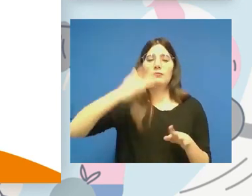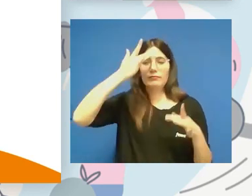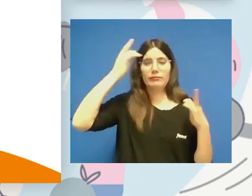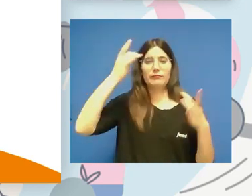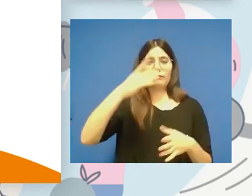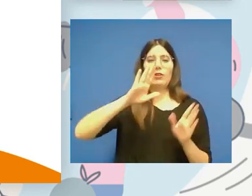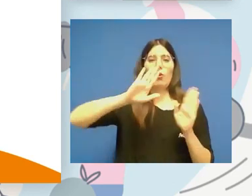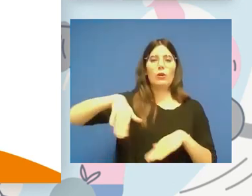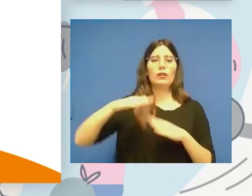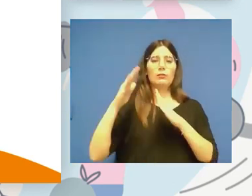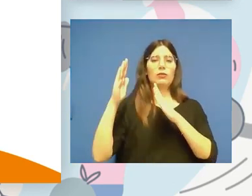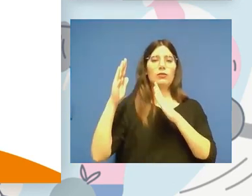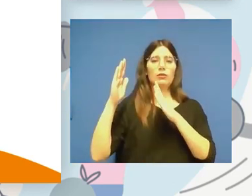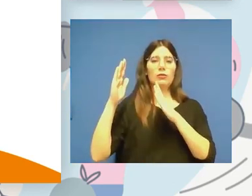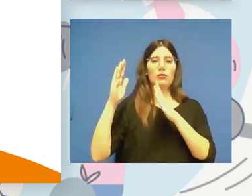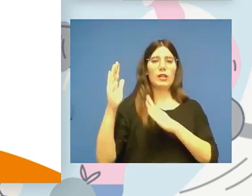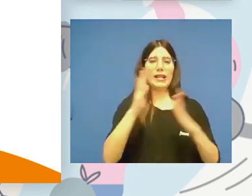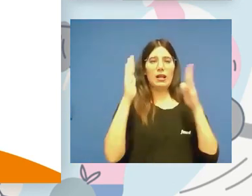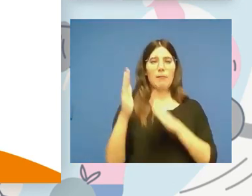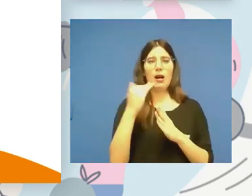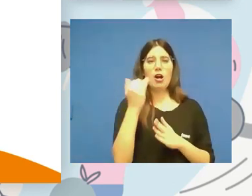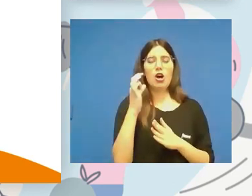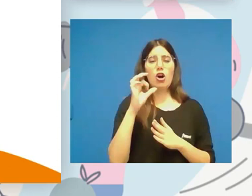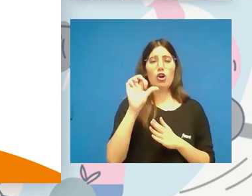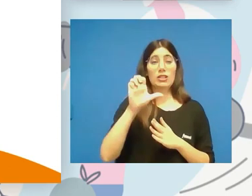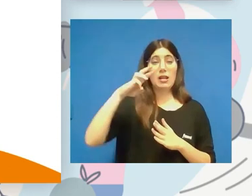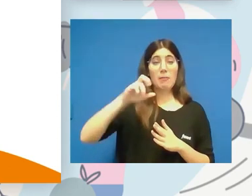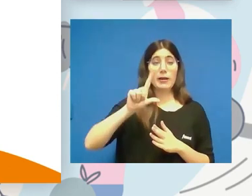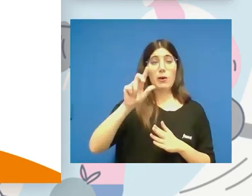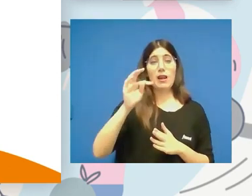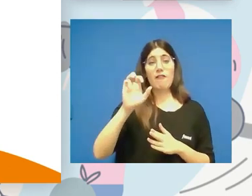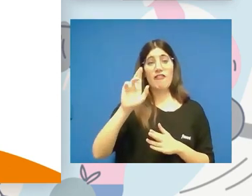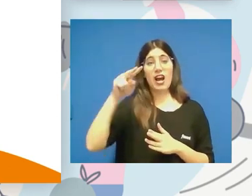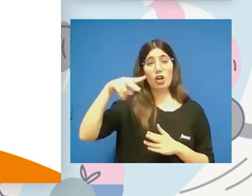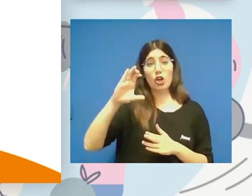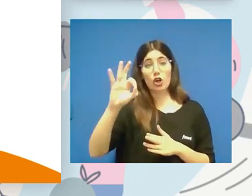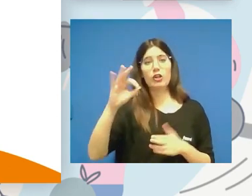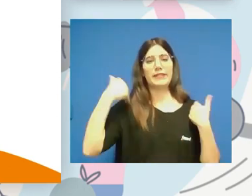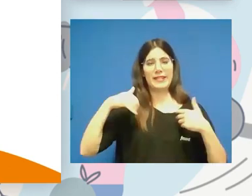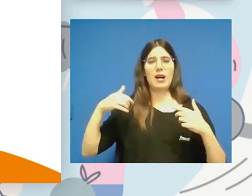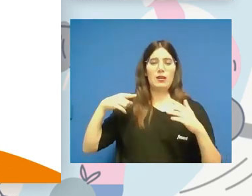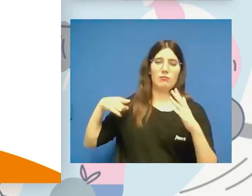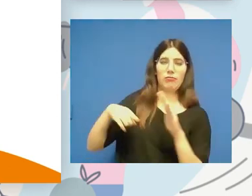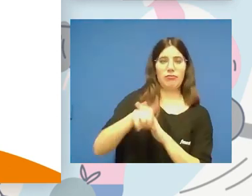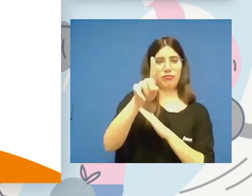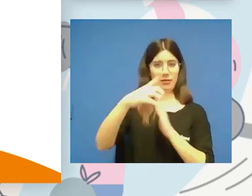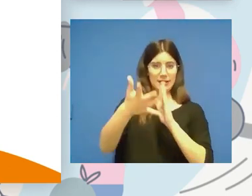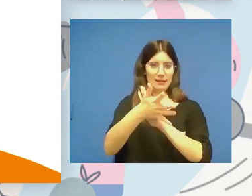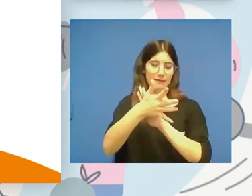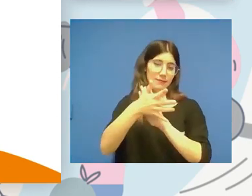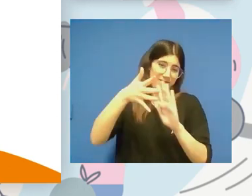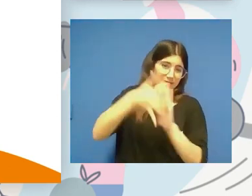etapa, con José Manuel Franco, pues se le ha dado un impulso definitivo y se presentó el